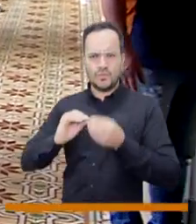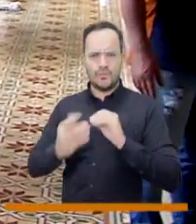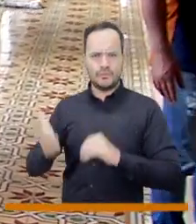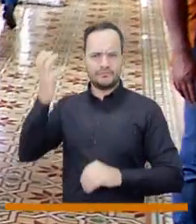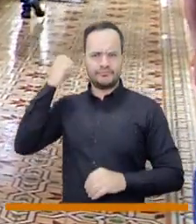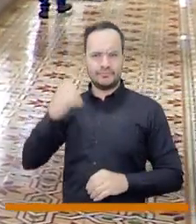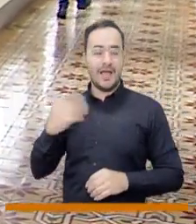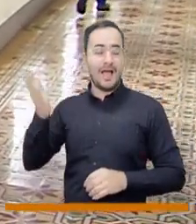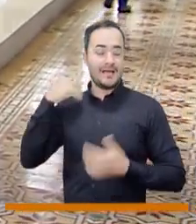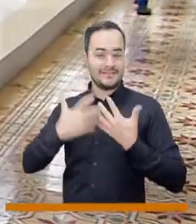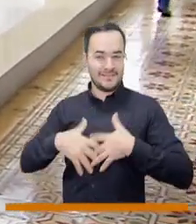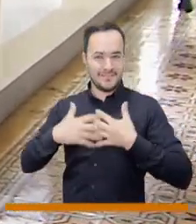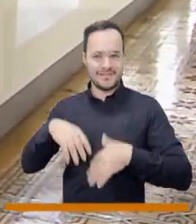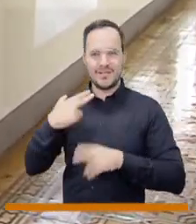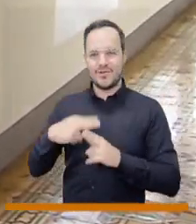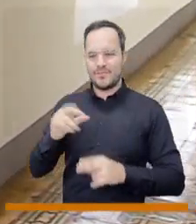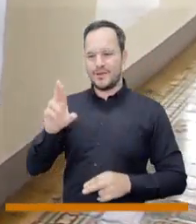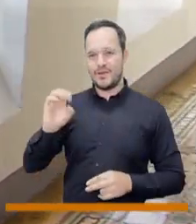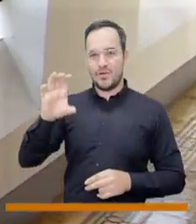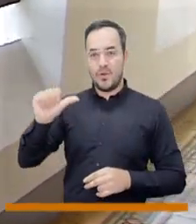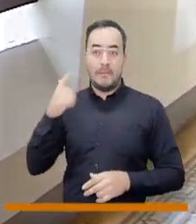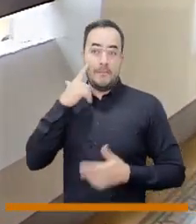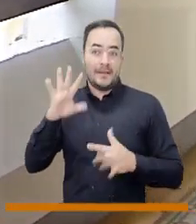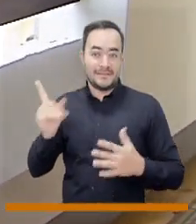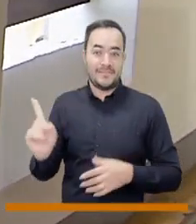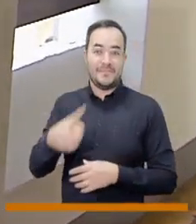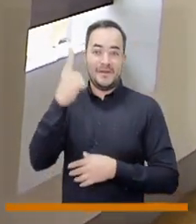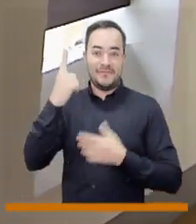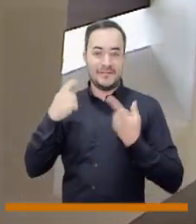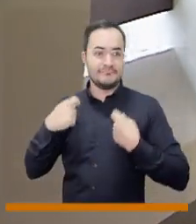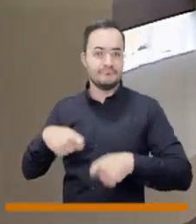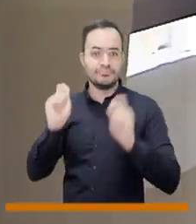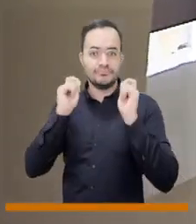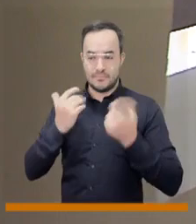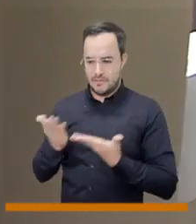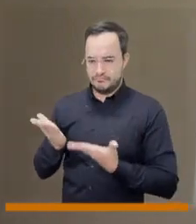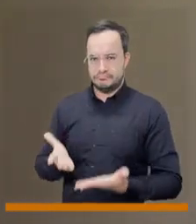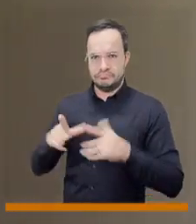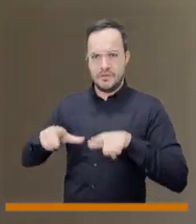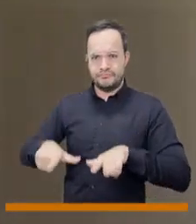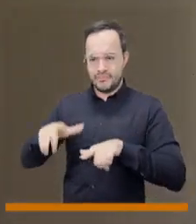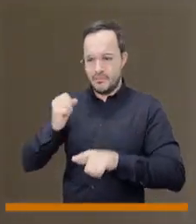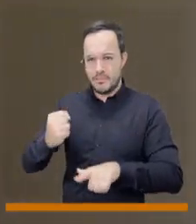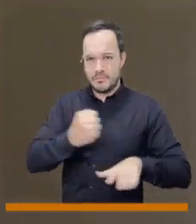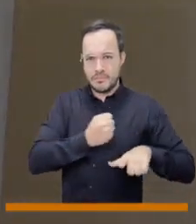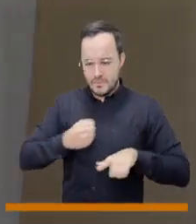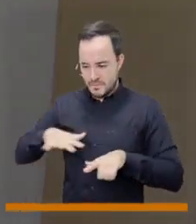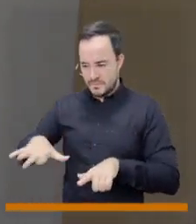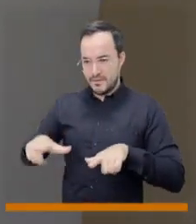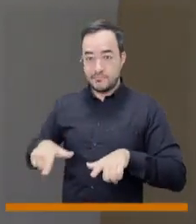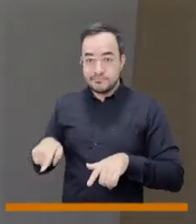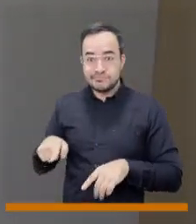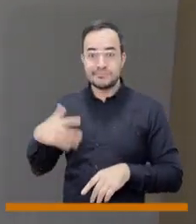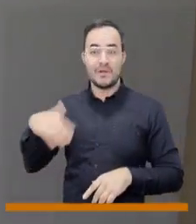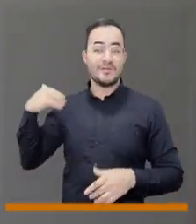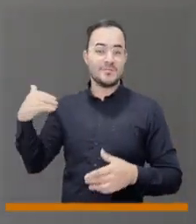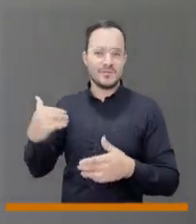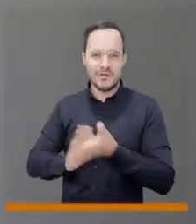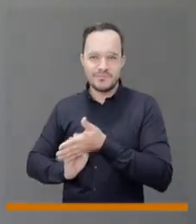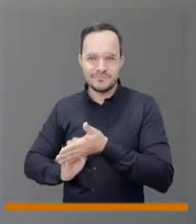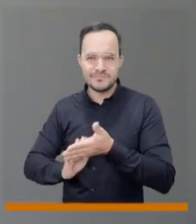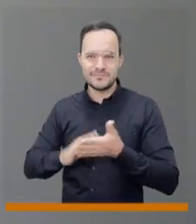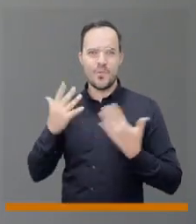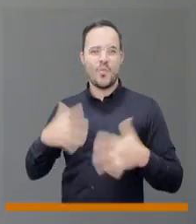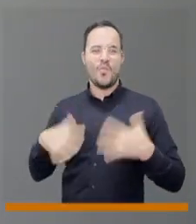que la empresa de baldosas roca puso o vendió para algún edificio en la ciudad estuvieron acá y roca mismo hizo la restauración intervención